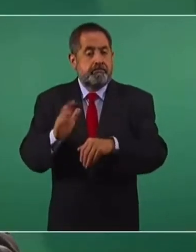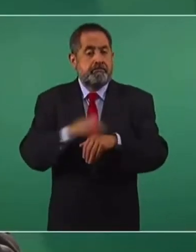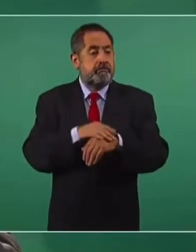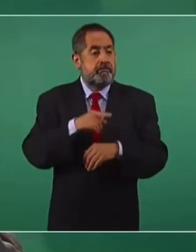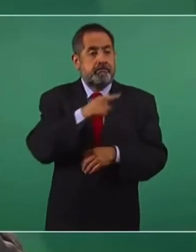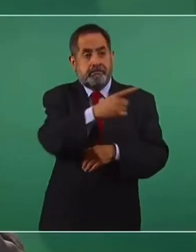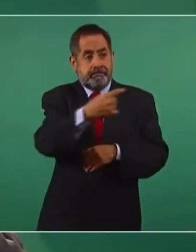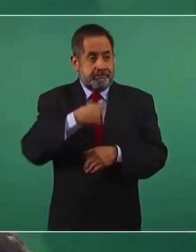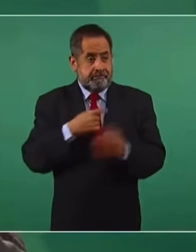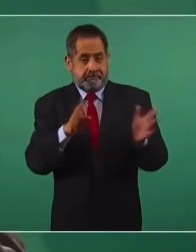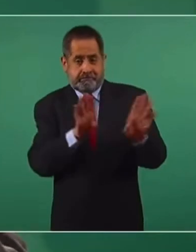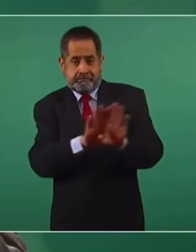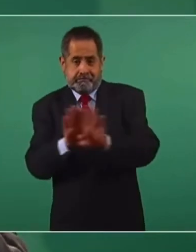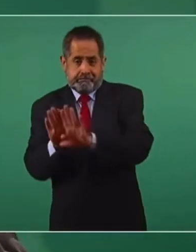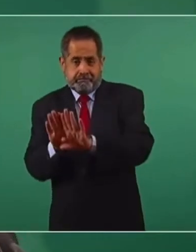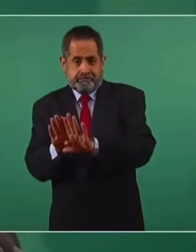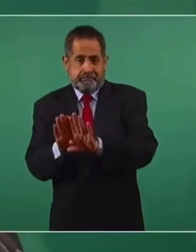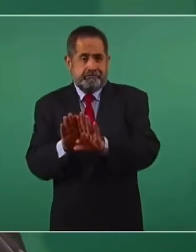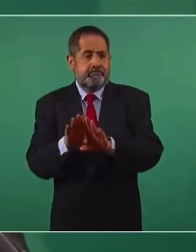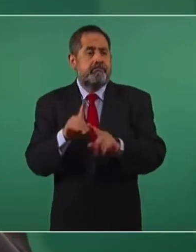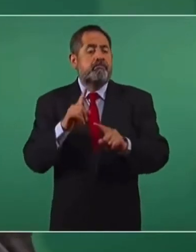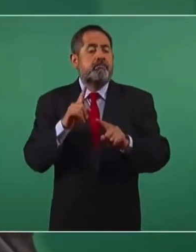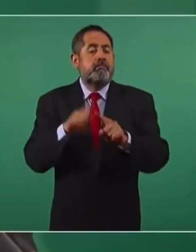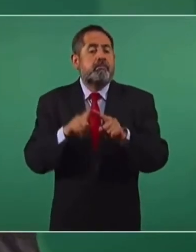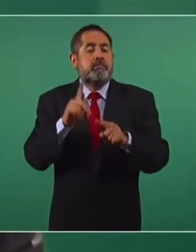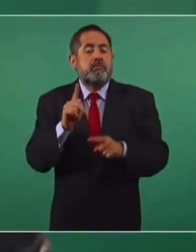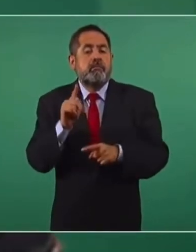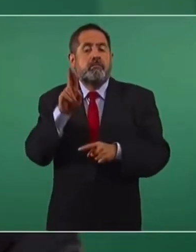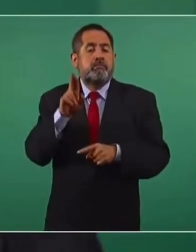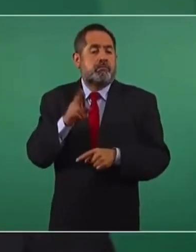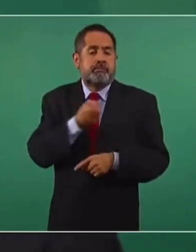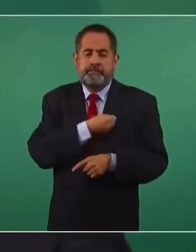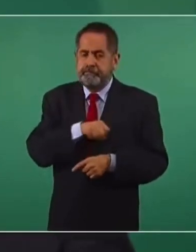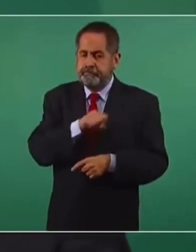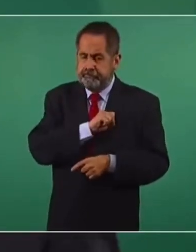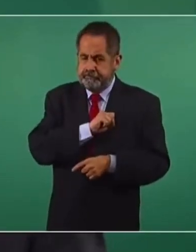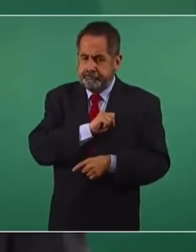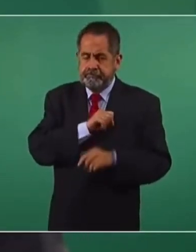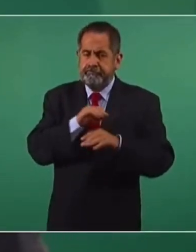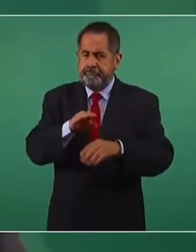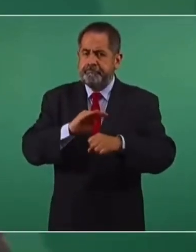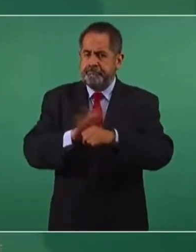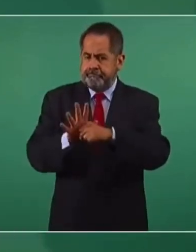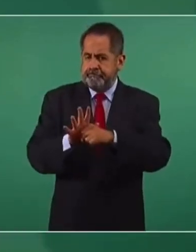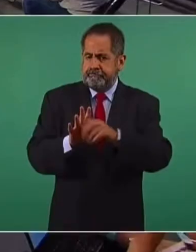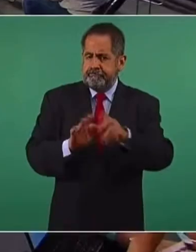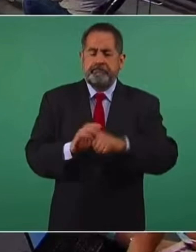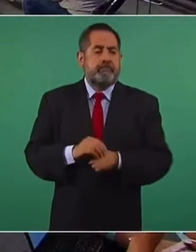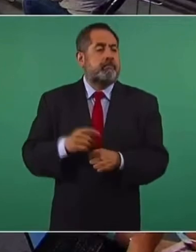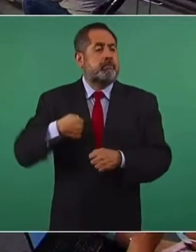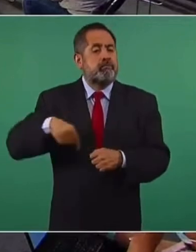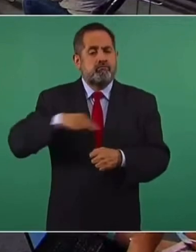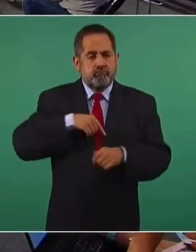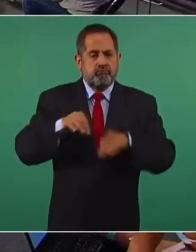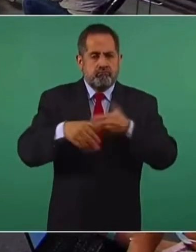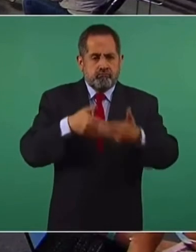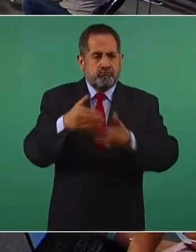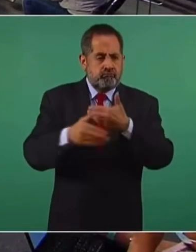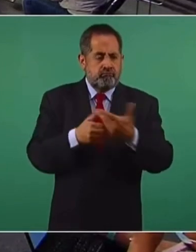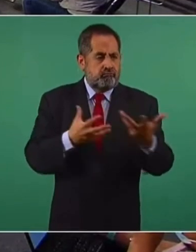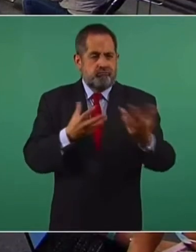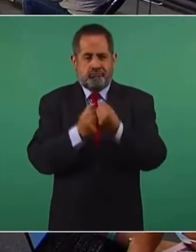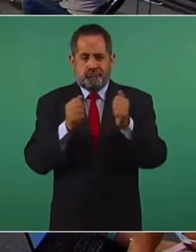restricciones ha sido sanitaria, el origen de esas restricciones. Entonces, nosotros estamos trabajando con DHS